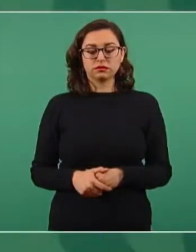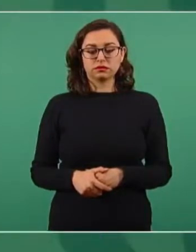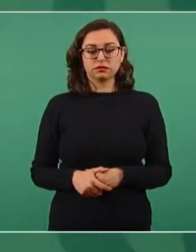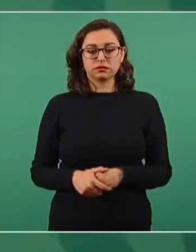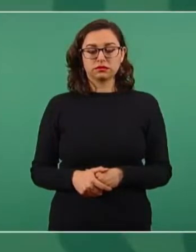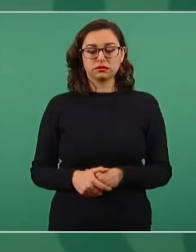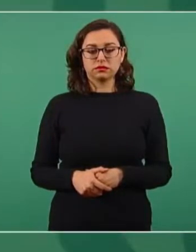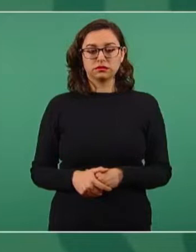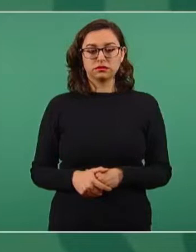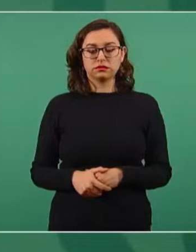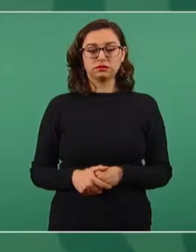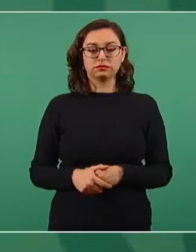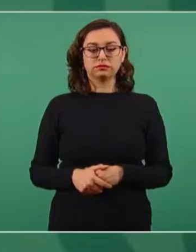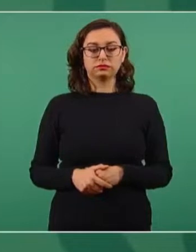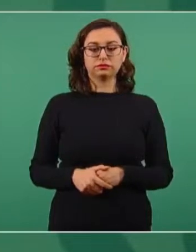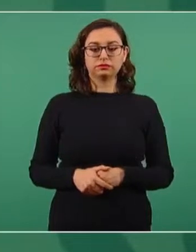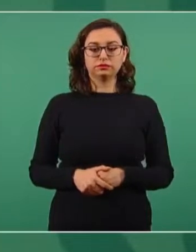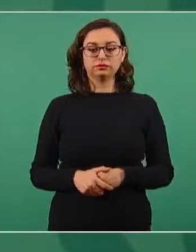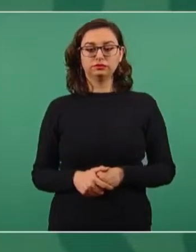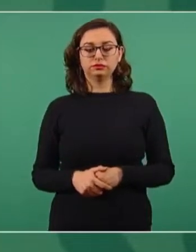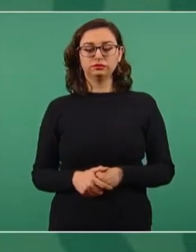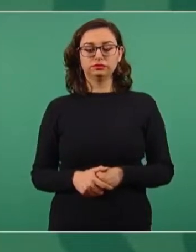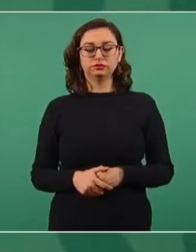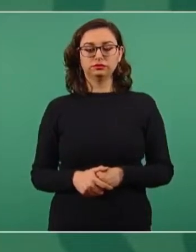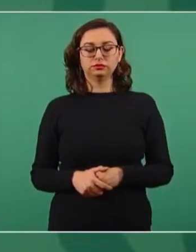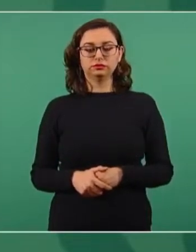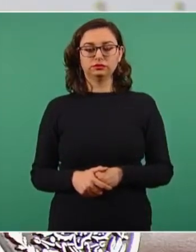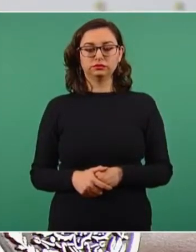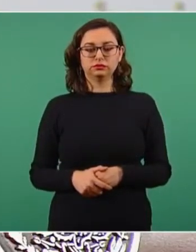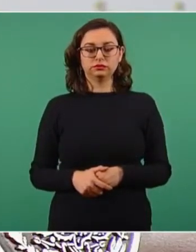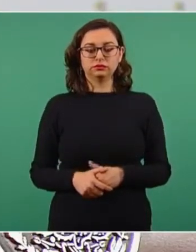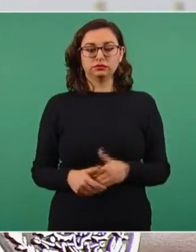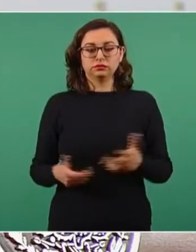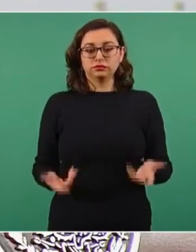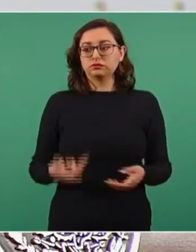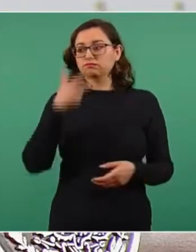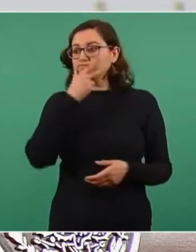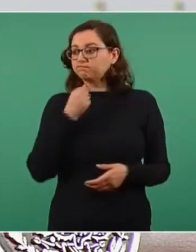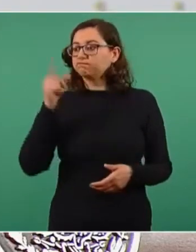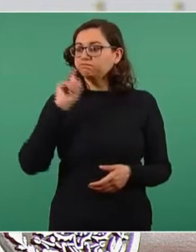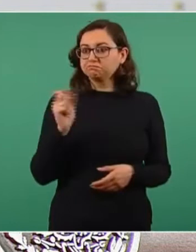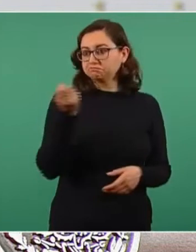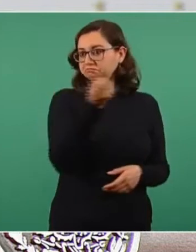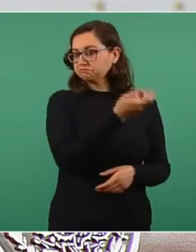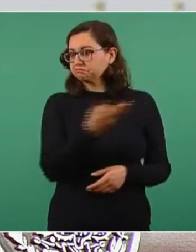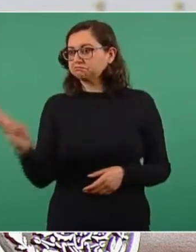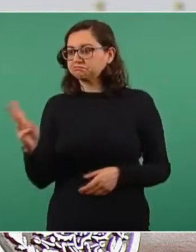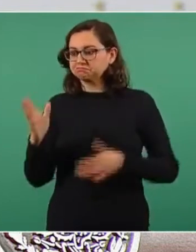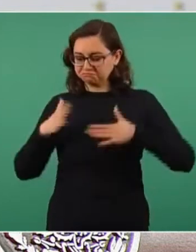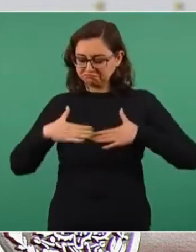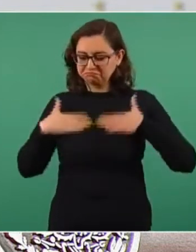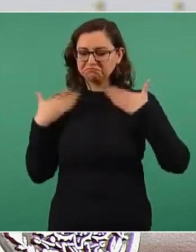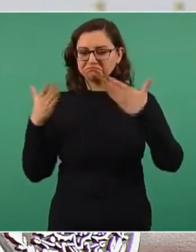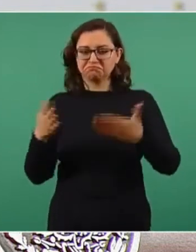en los hombres, las mujeres, en la forma de